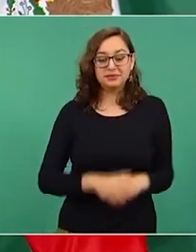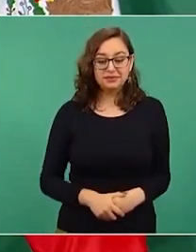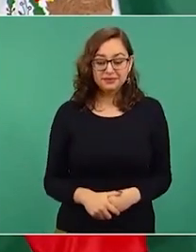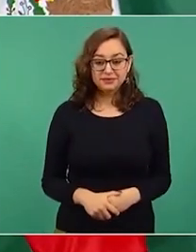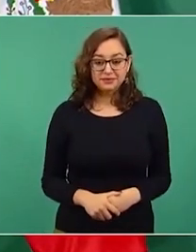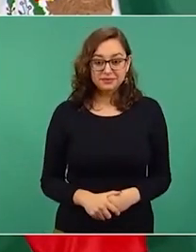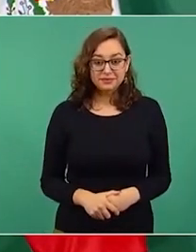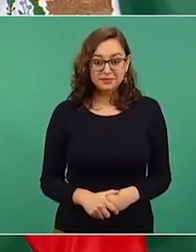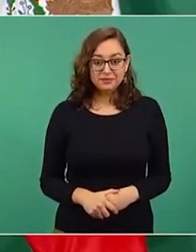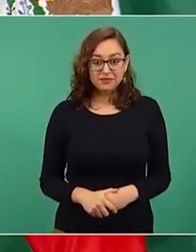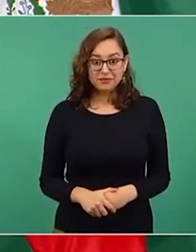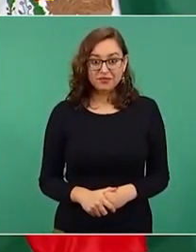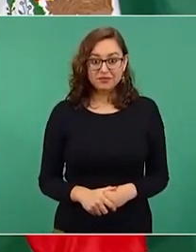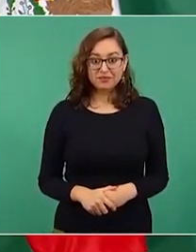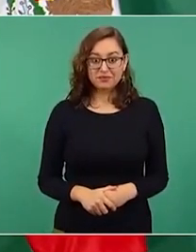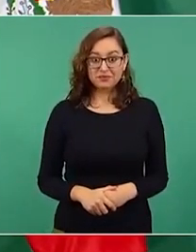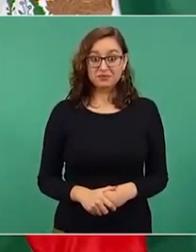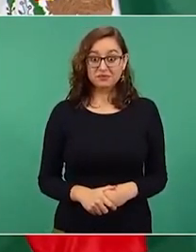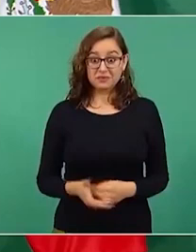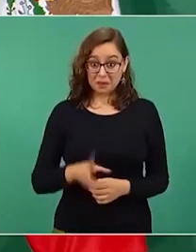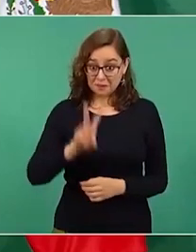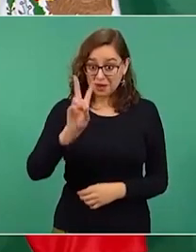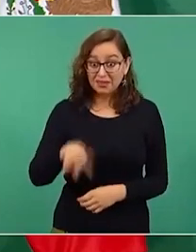No les estoy hablando del tanteo,